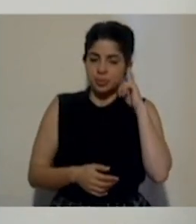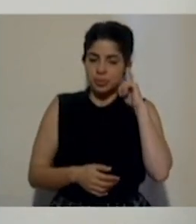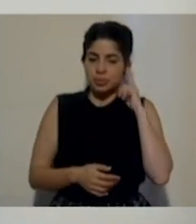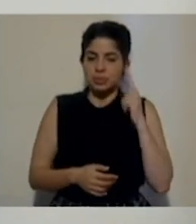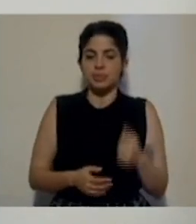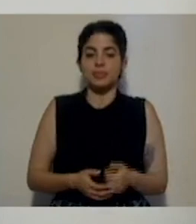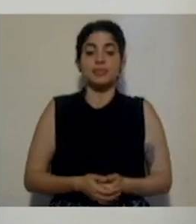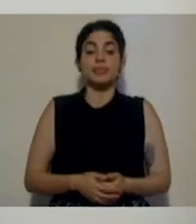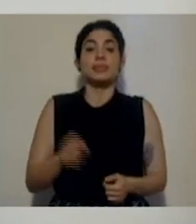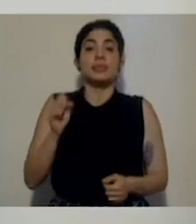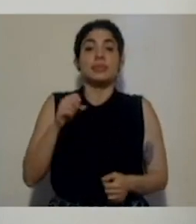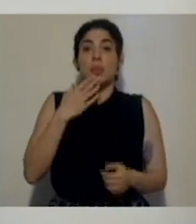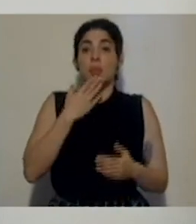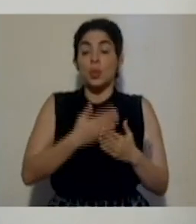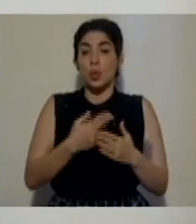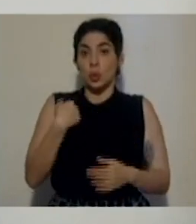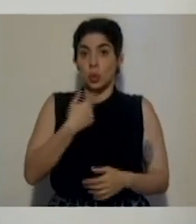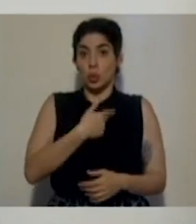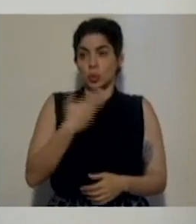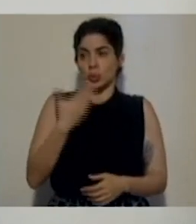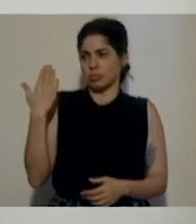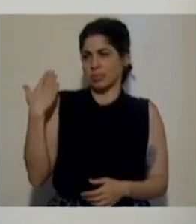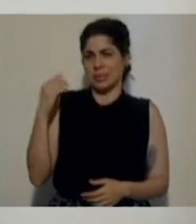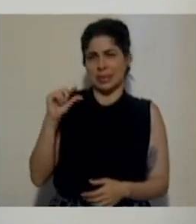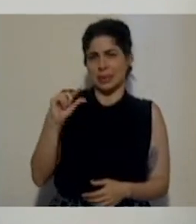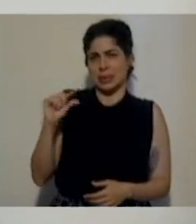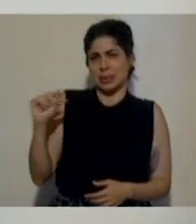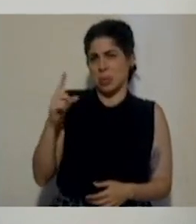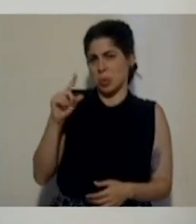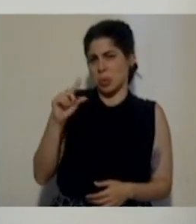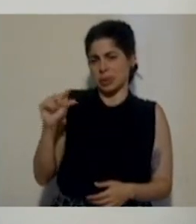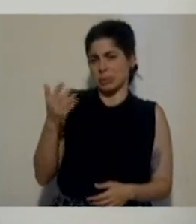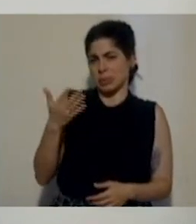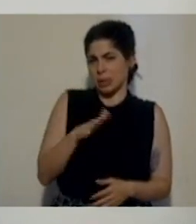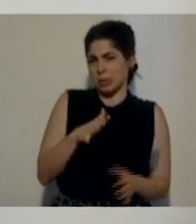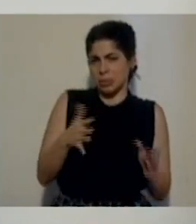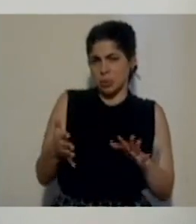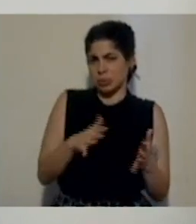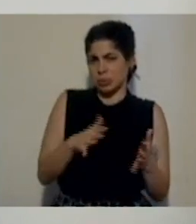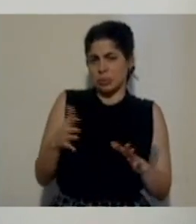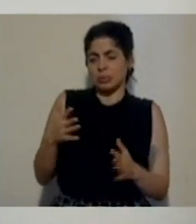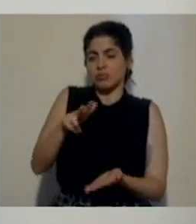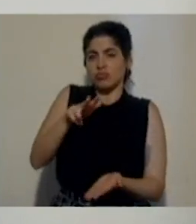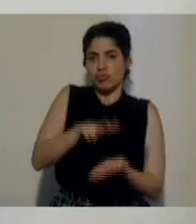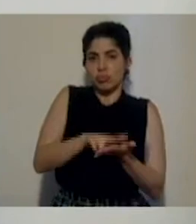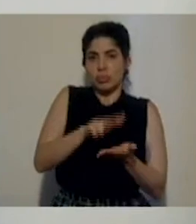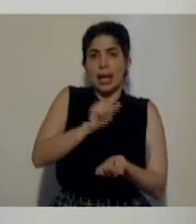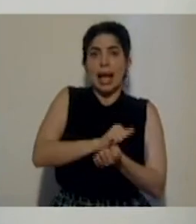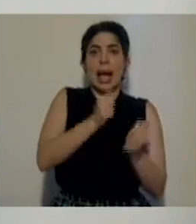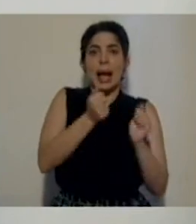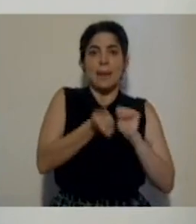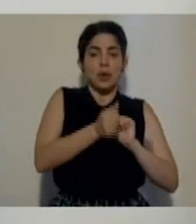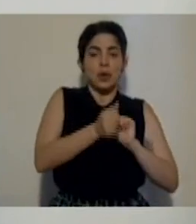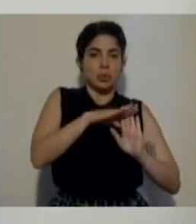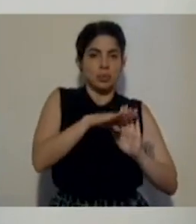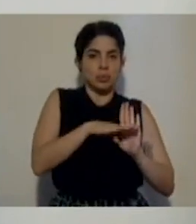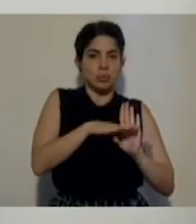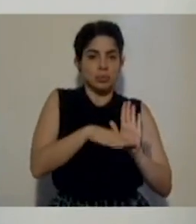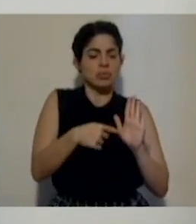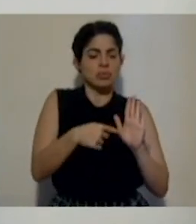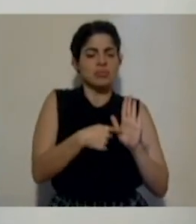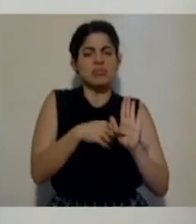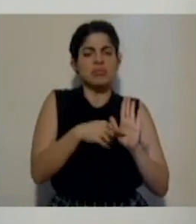Sí, bueno, nosotros hace una semana aproximadamente aprobamos el cambio de alineamiento en lo que son